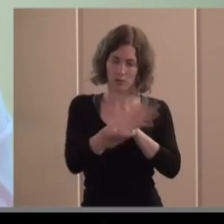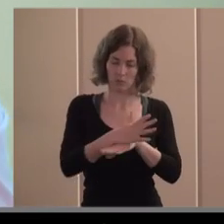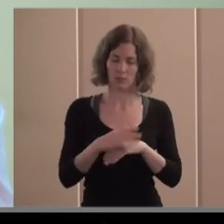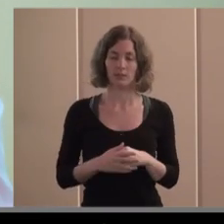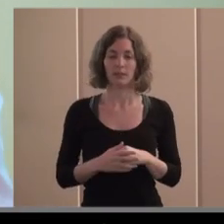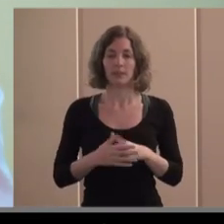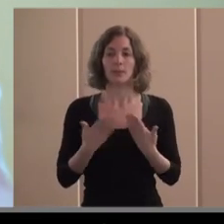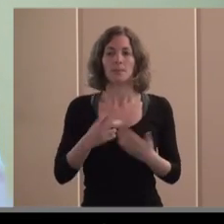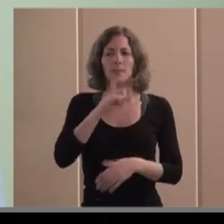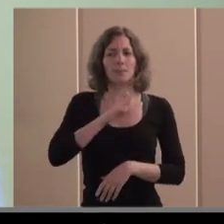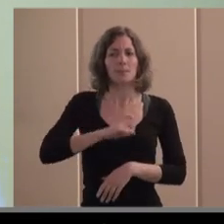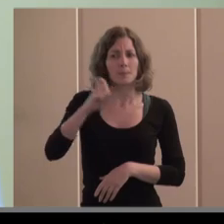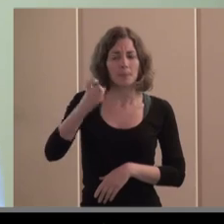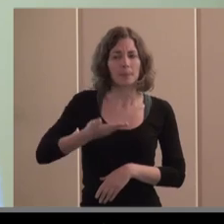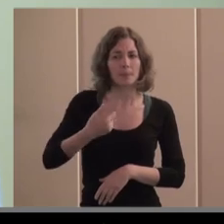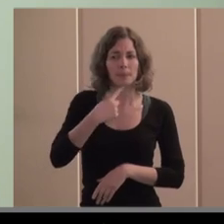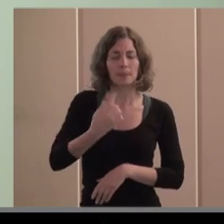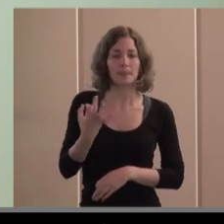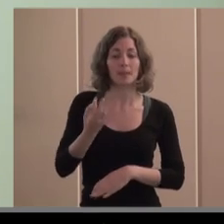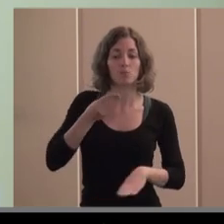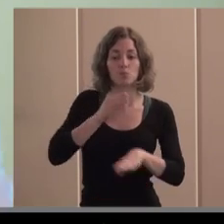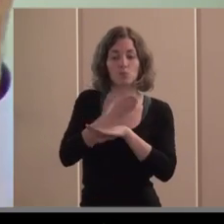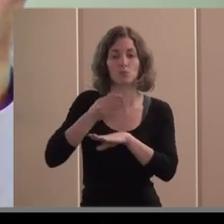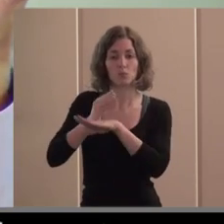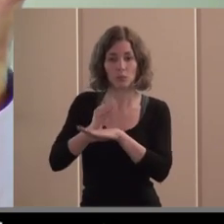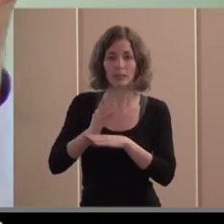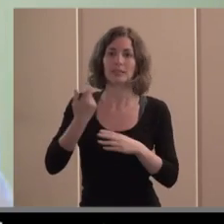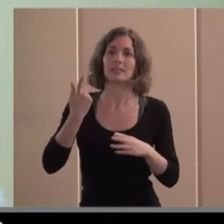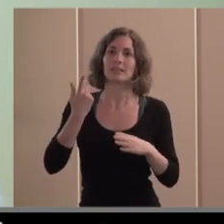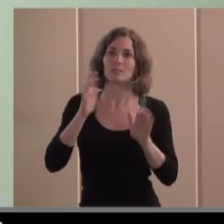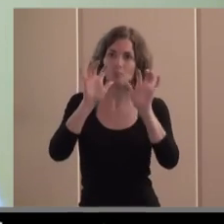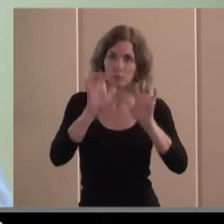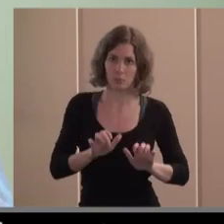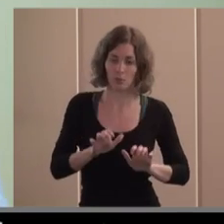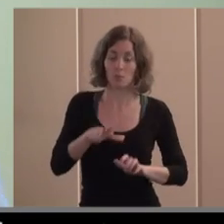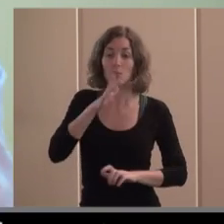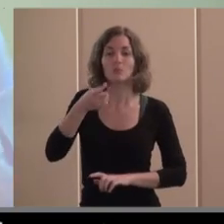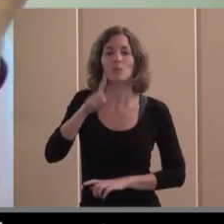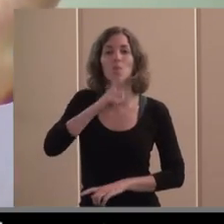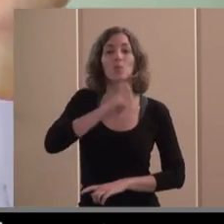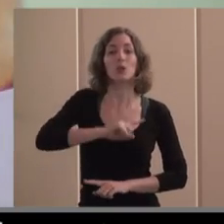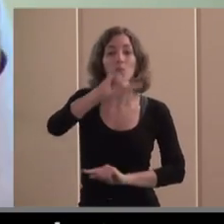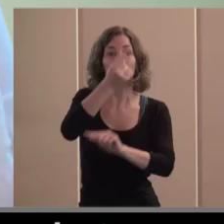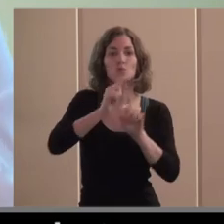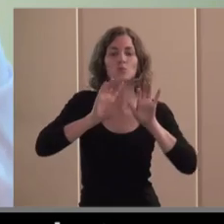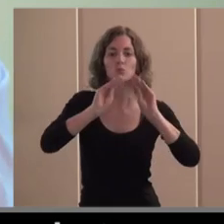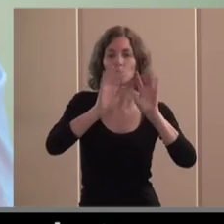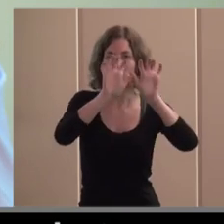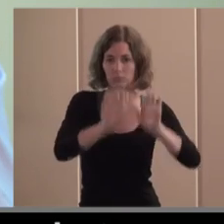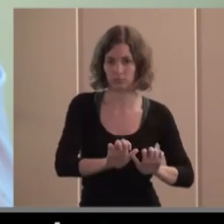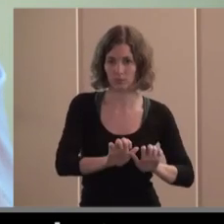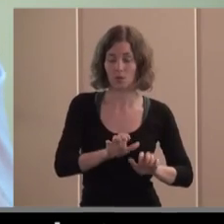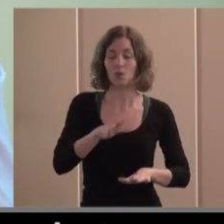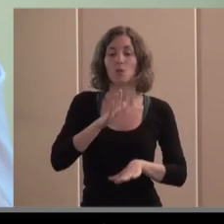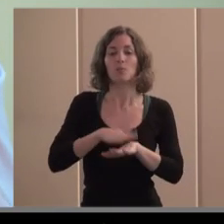hay que decir que las donaciones se están reduciendo y con ellas los presupuestos de las fundaciones porque no todas las fundaciones son